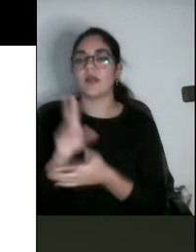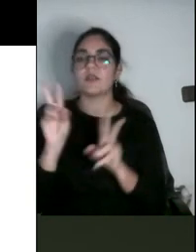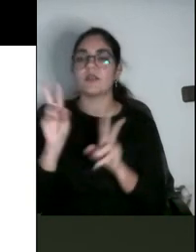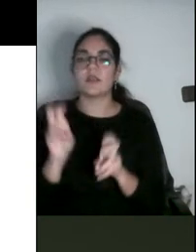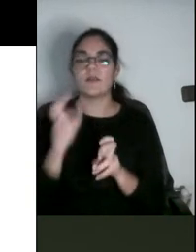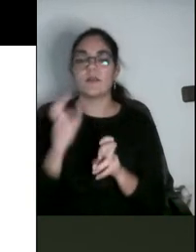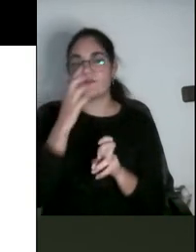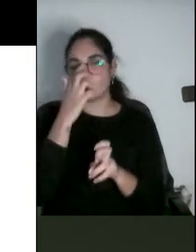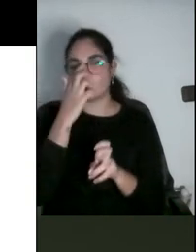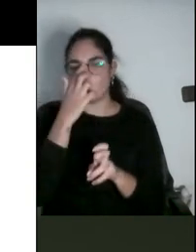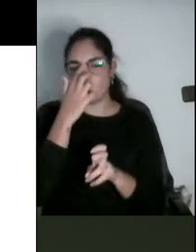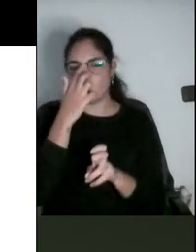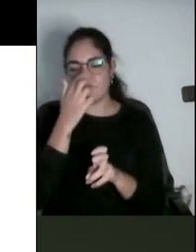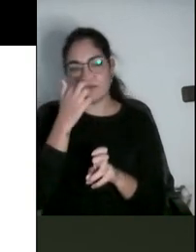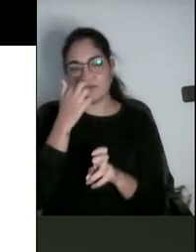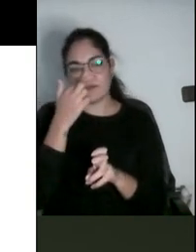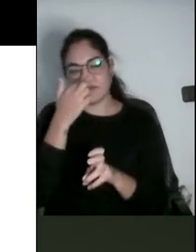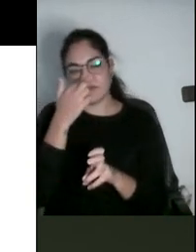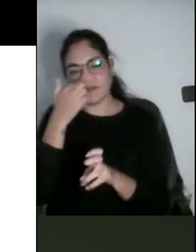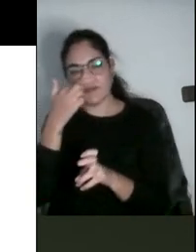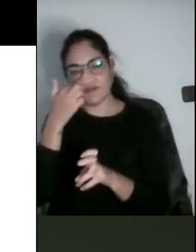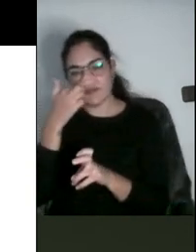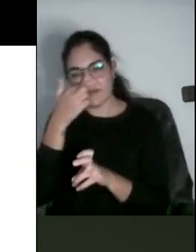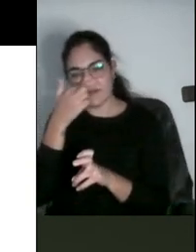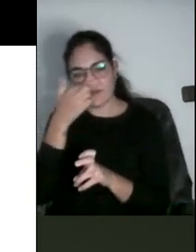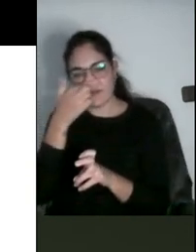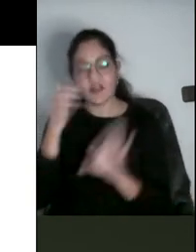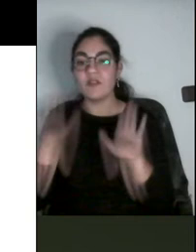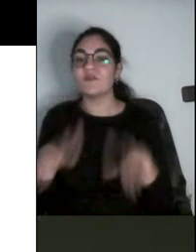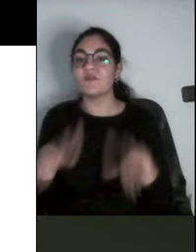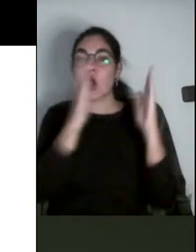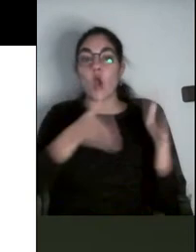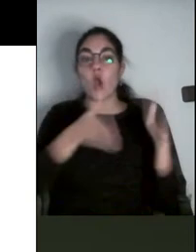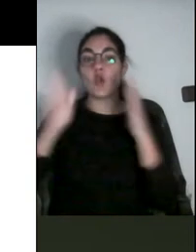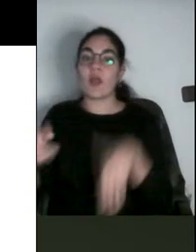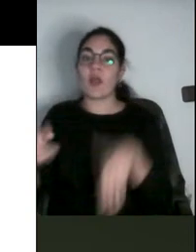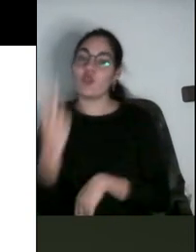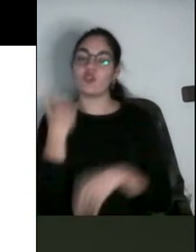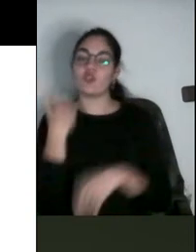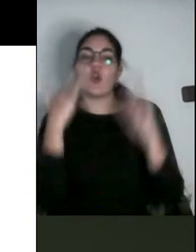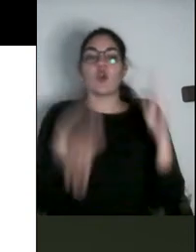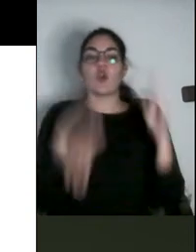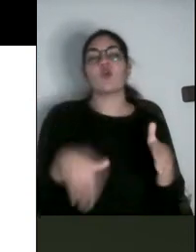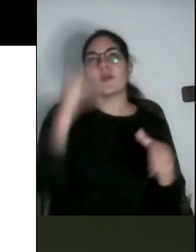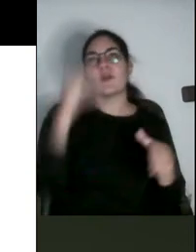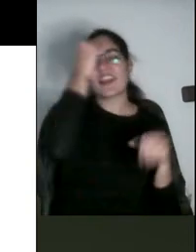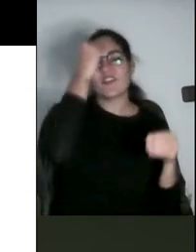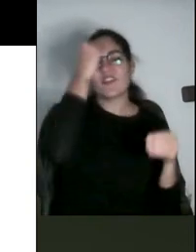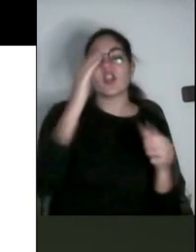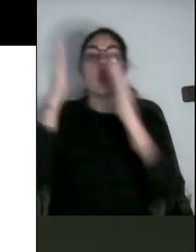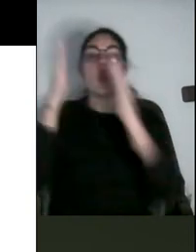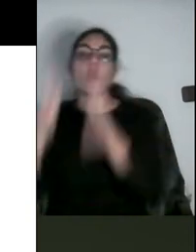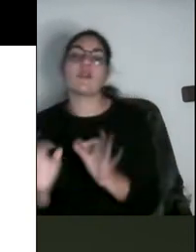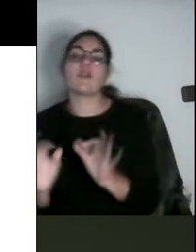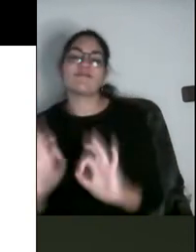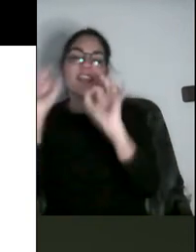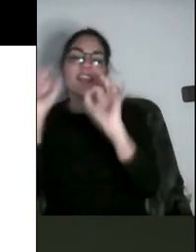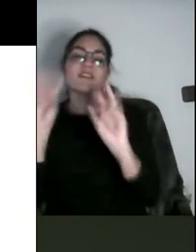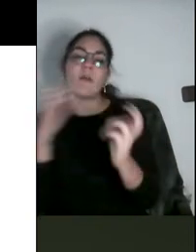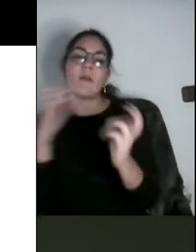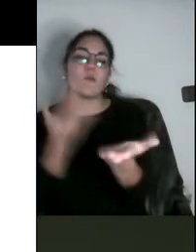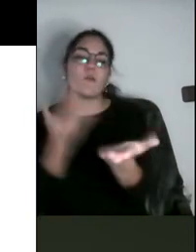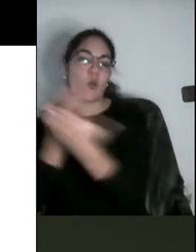dos columnas, una que tenía que ver con reflexiones y otra con propuestas. Y con todo ello se compuso un